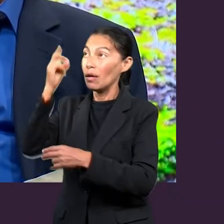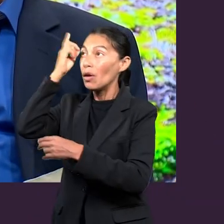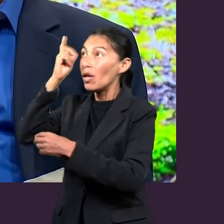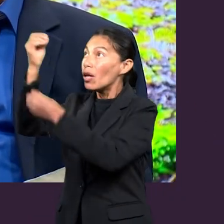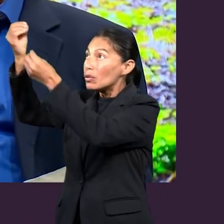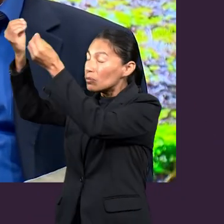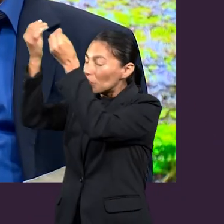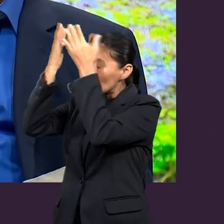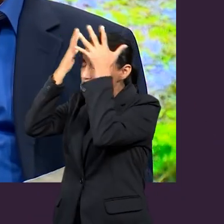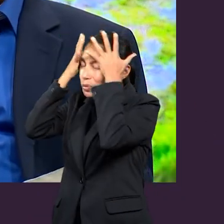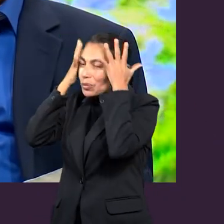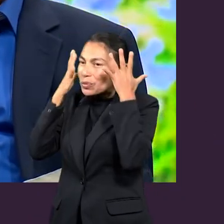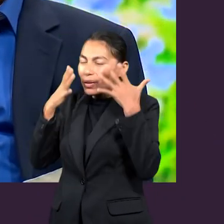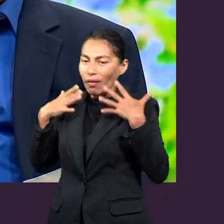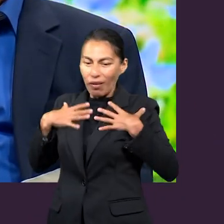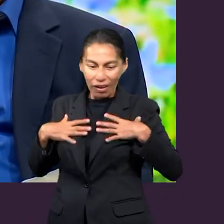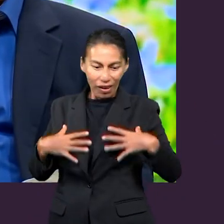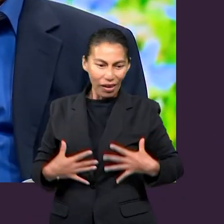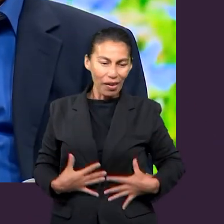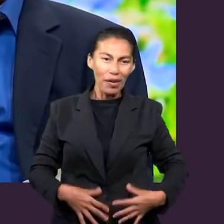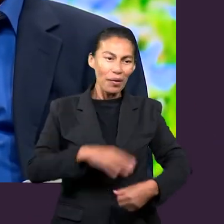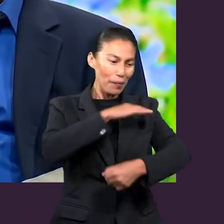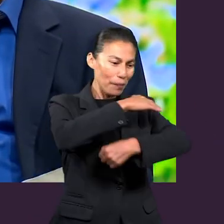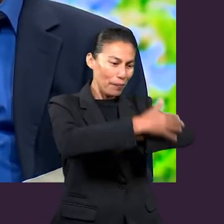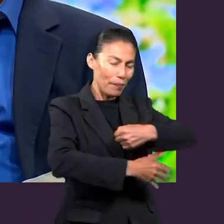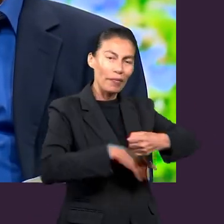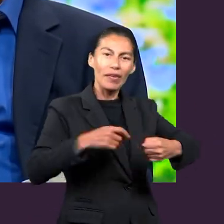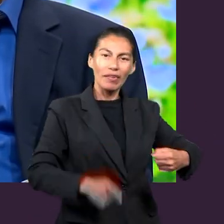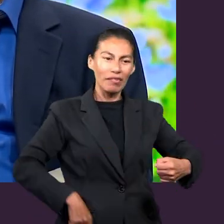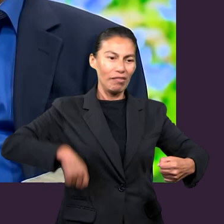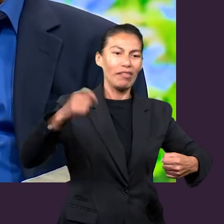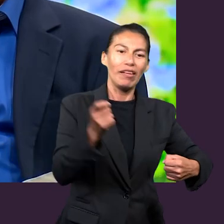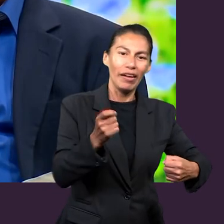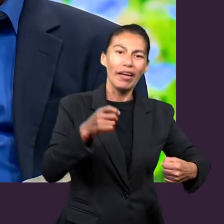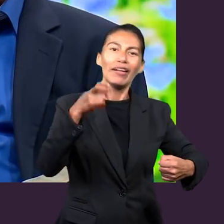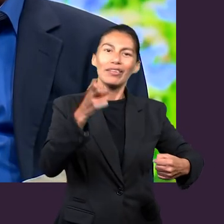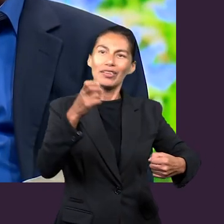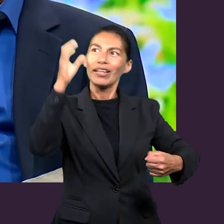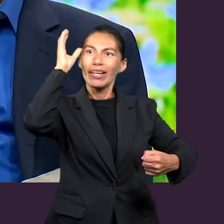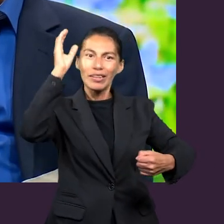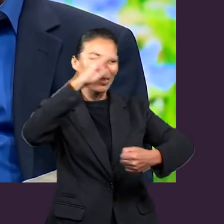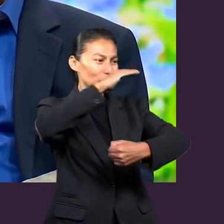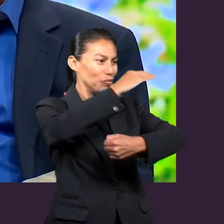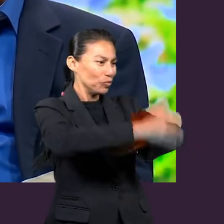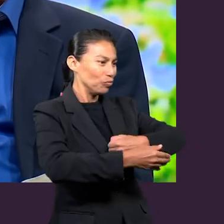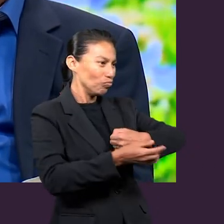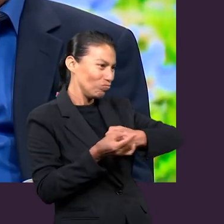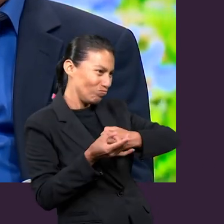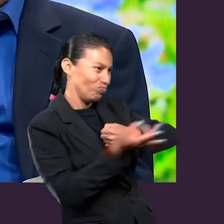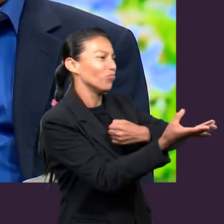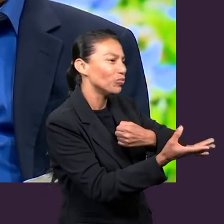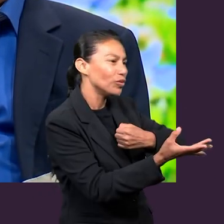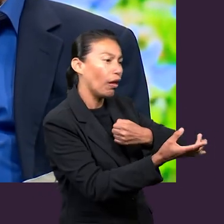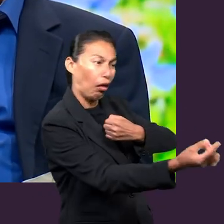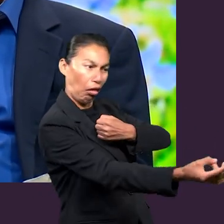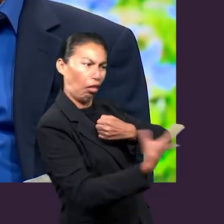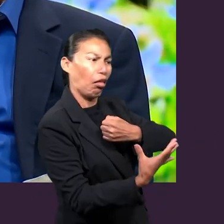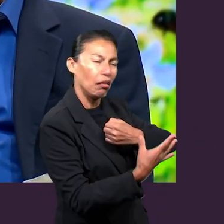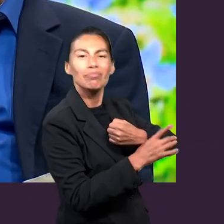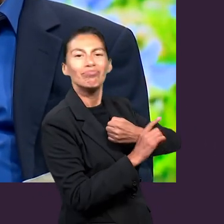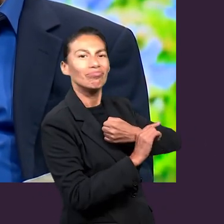Necesitamos estar con la vestidura que Dios nos da para poder, en nombre de Cristo, dominar estas potestades.